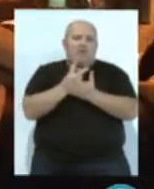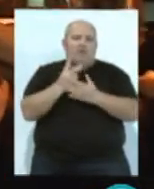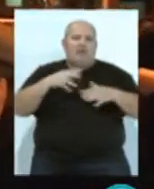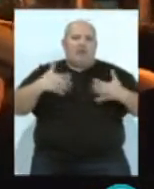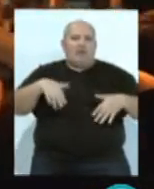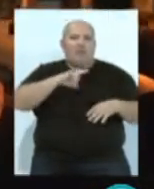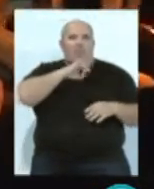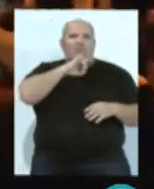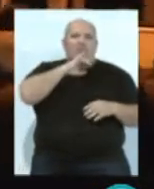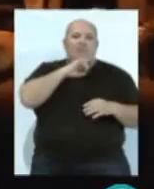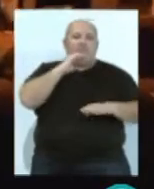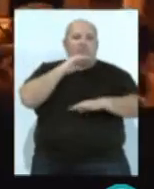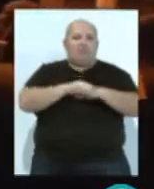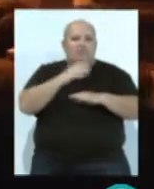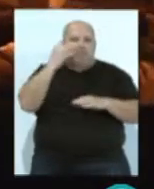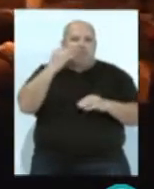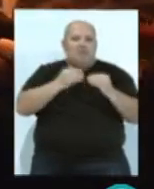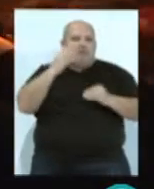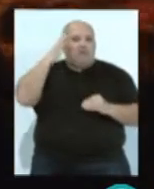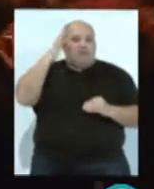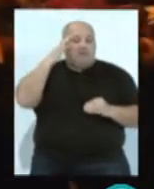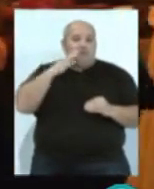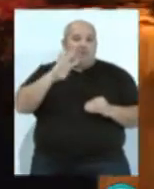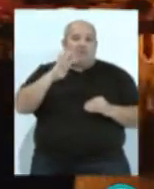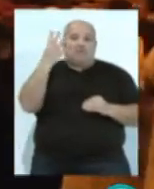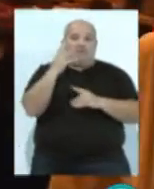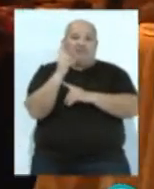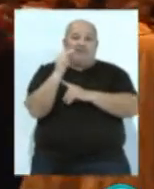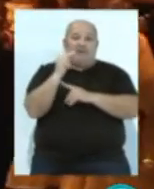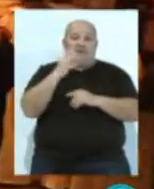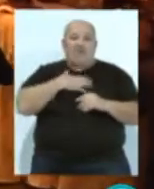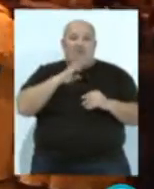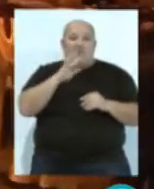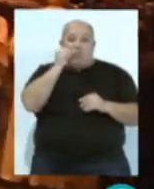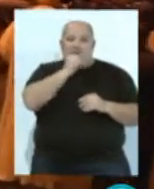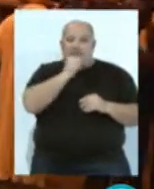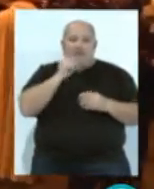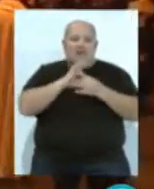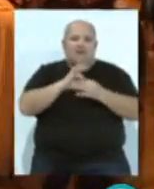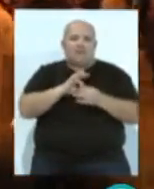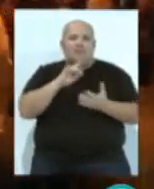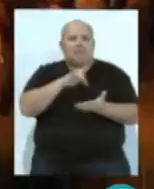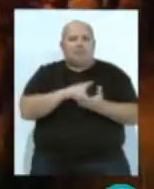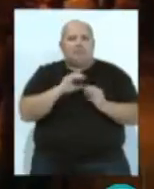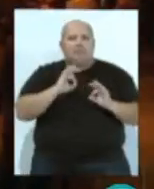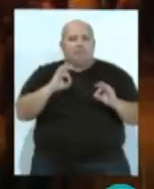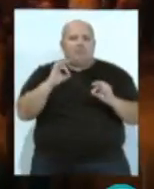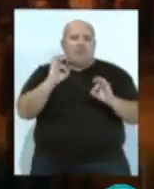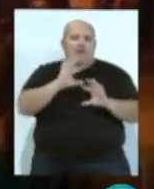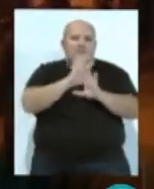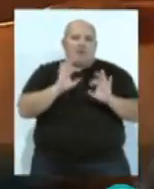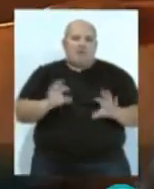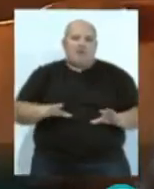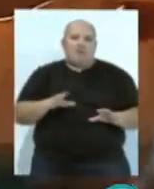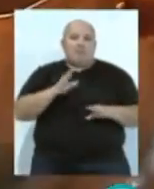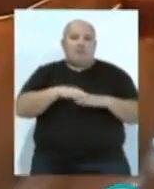con la alegría de haber cumplido y con la ilusión de que el cuarto viernes de cuaresma de 2020 vuelva a producirse la misma imagen.